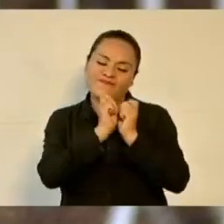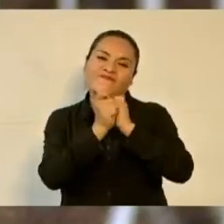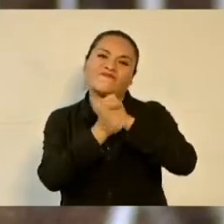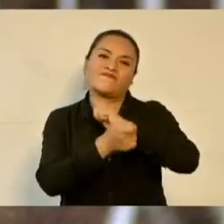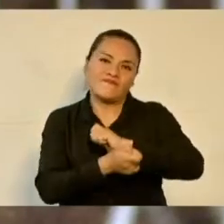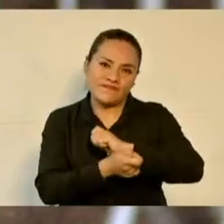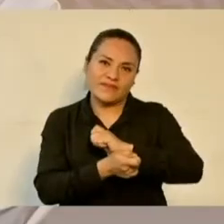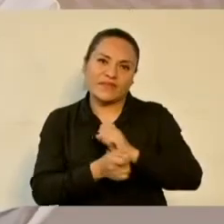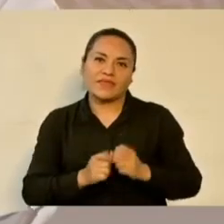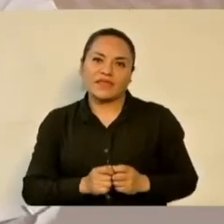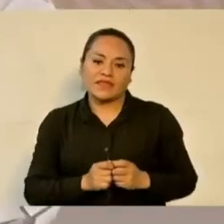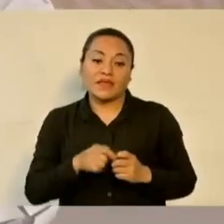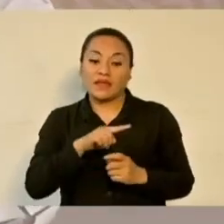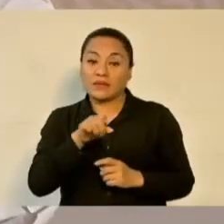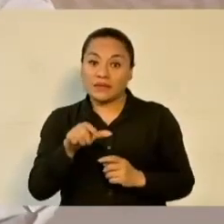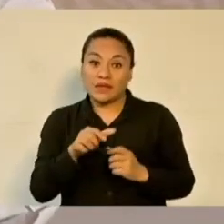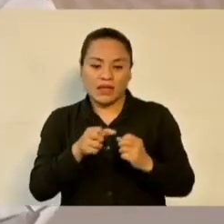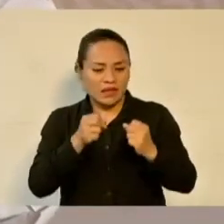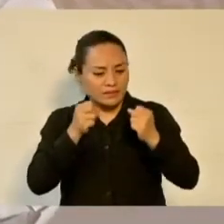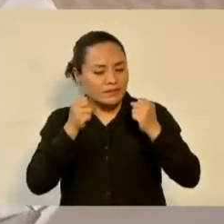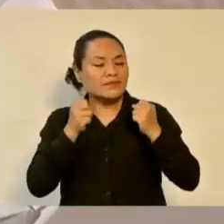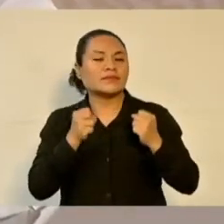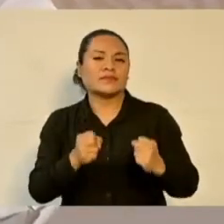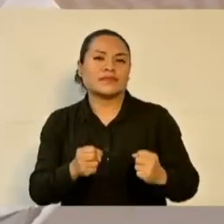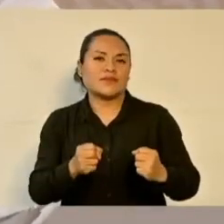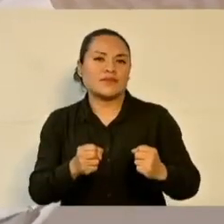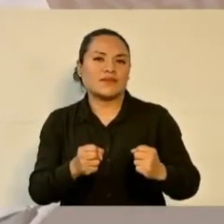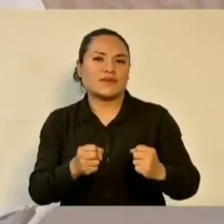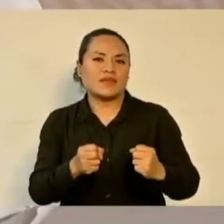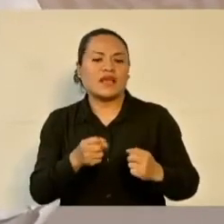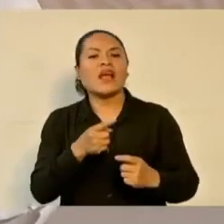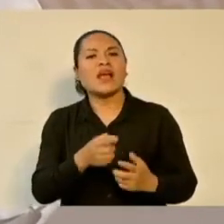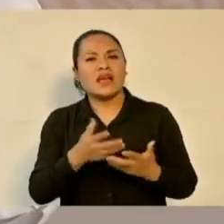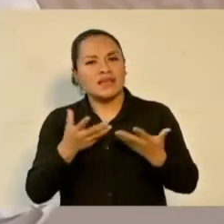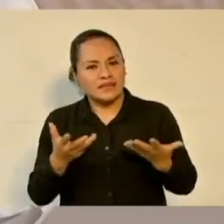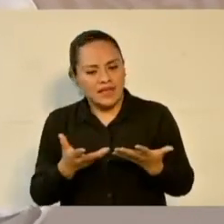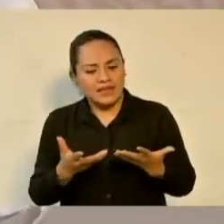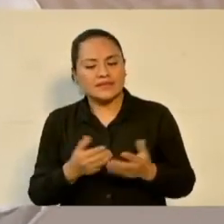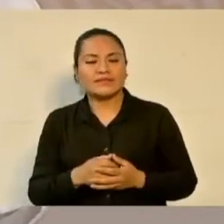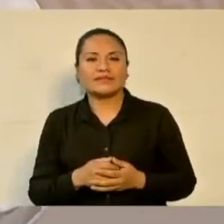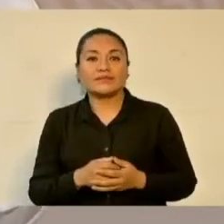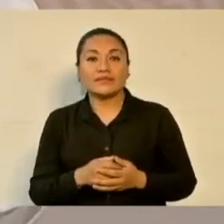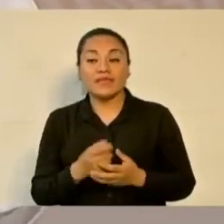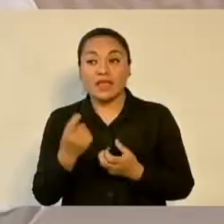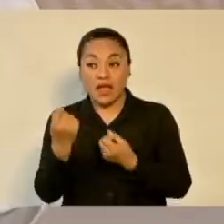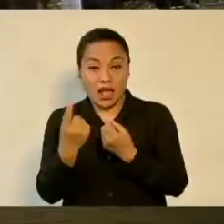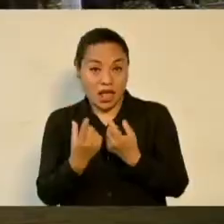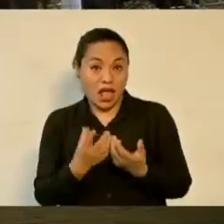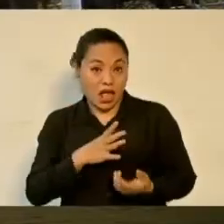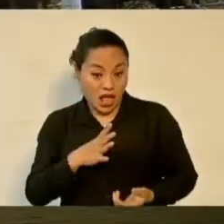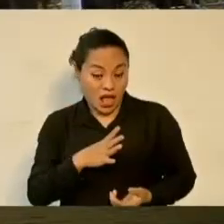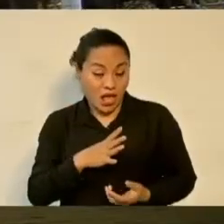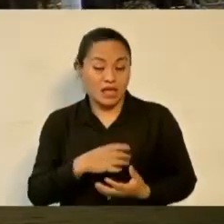pronto se va a consolidar para que si hay una